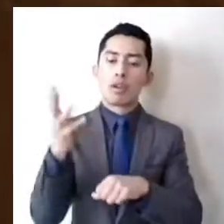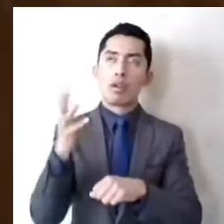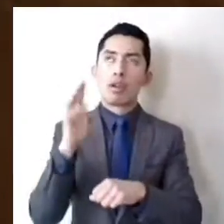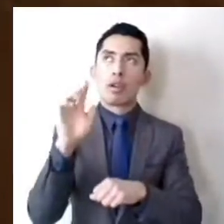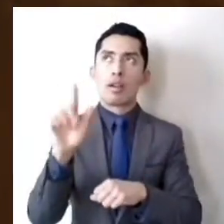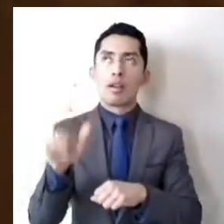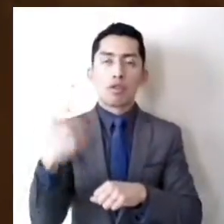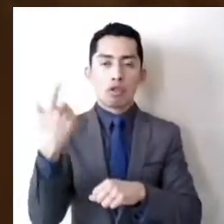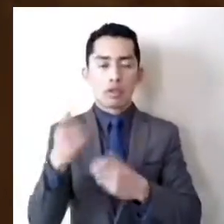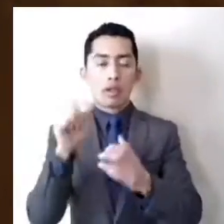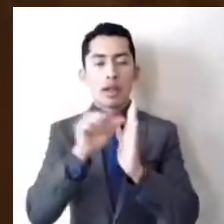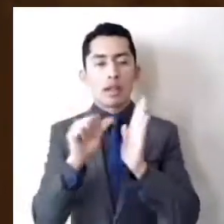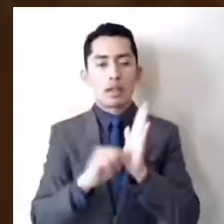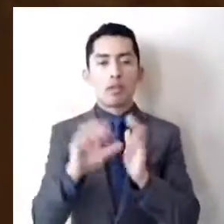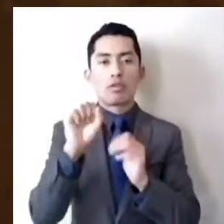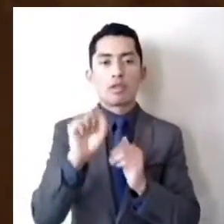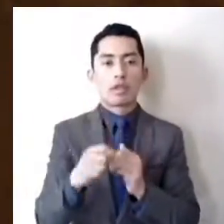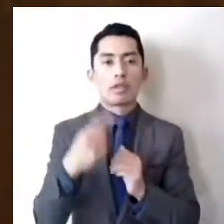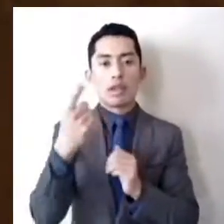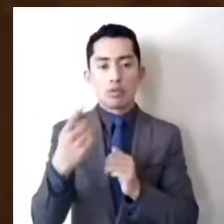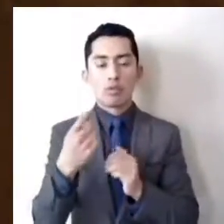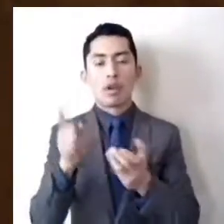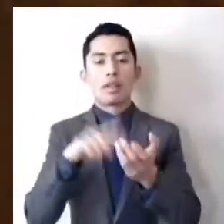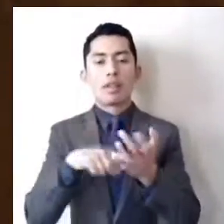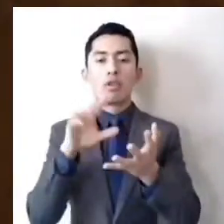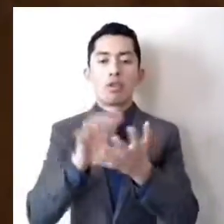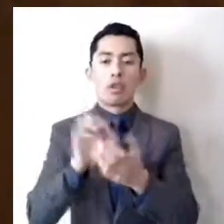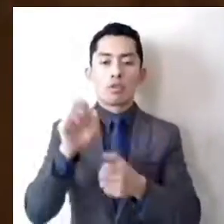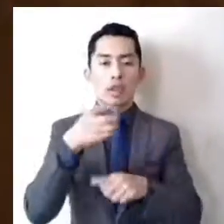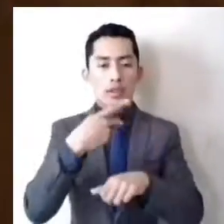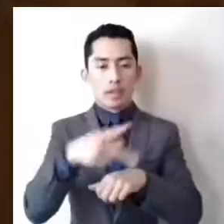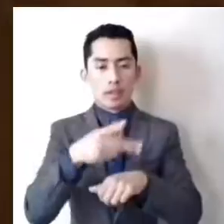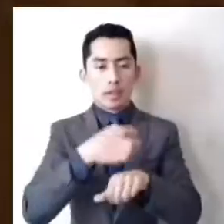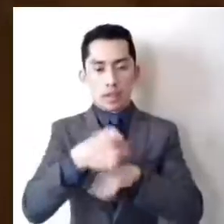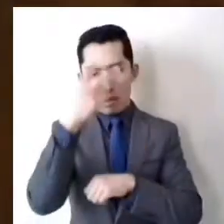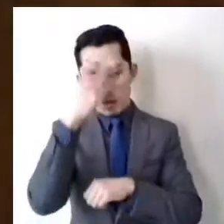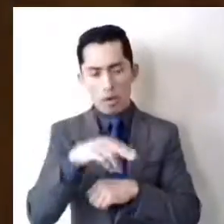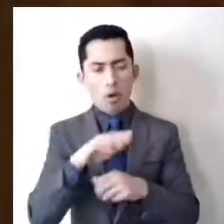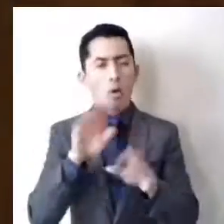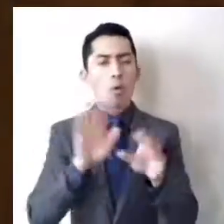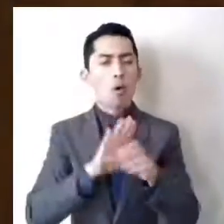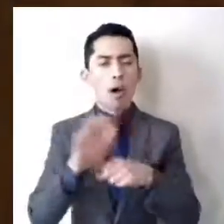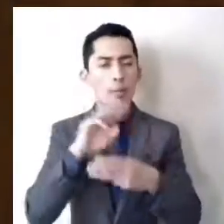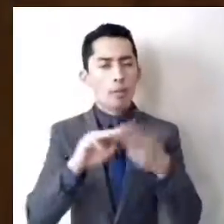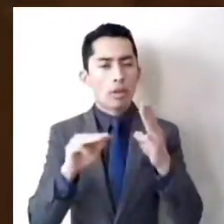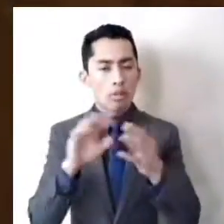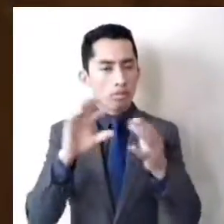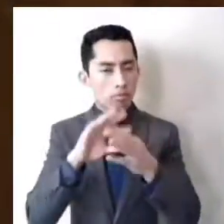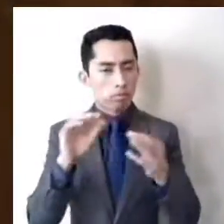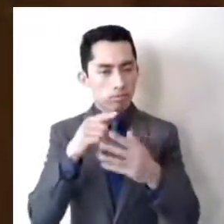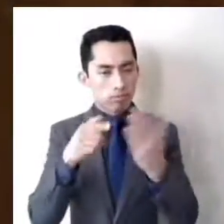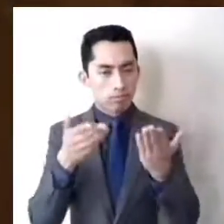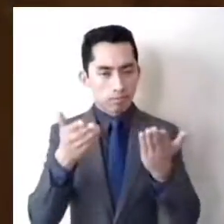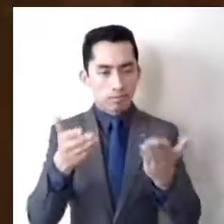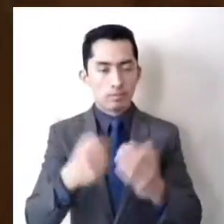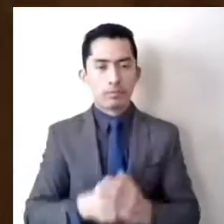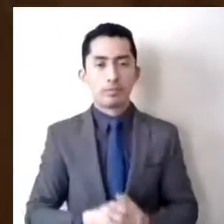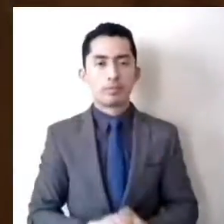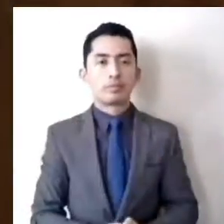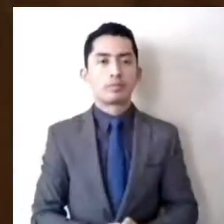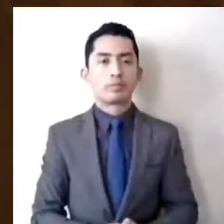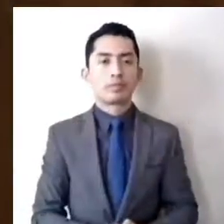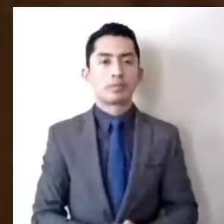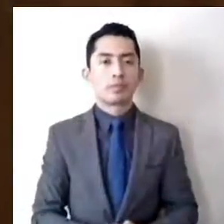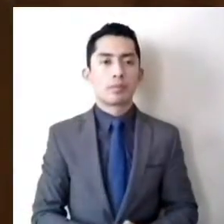61 de la Constitución local, conforme a la siguiente exposición de motivos. En términos